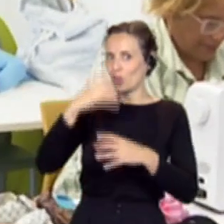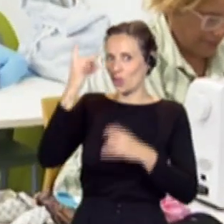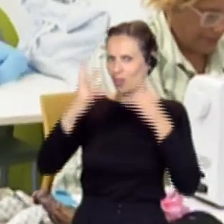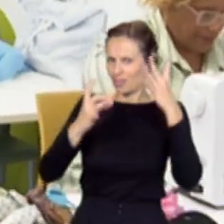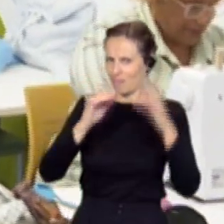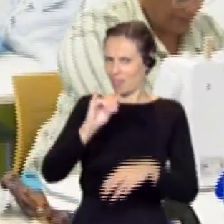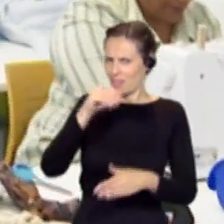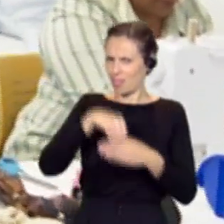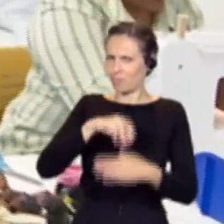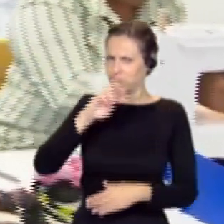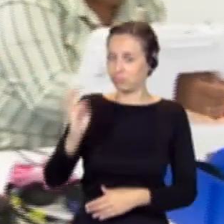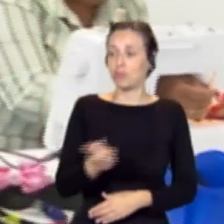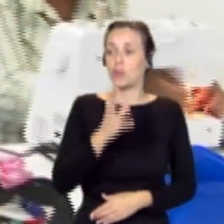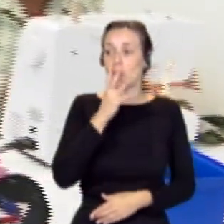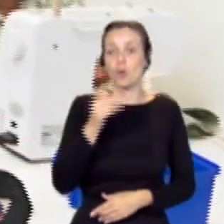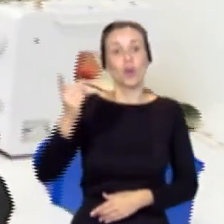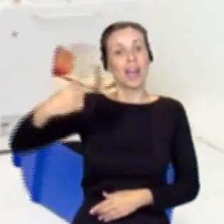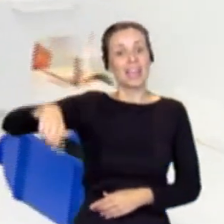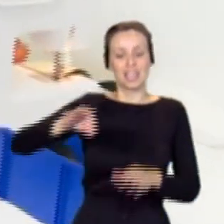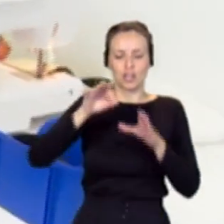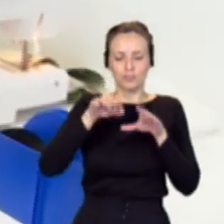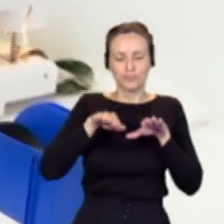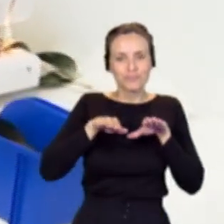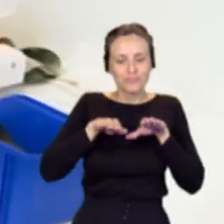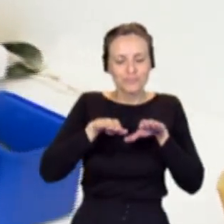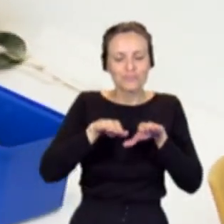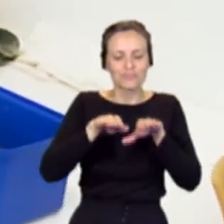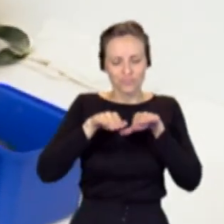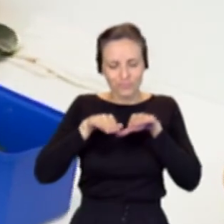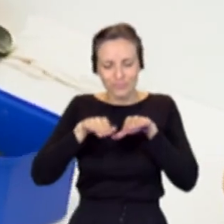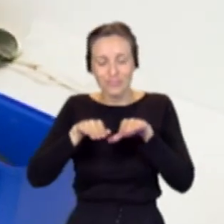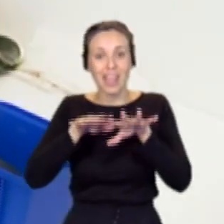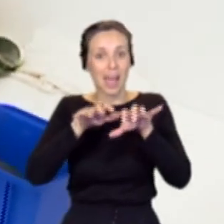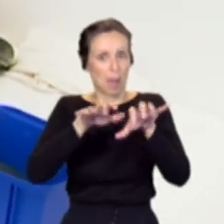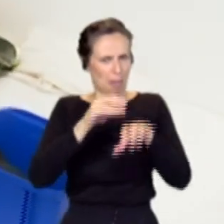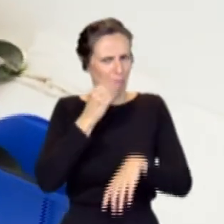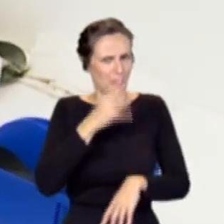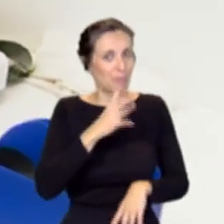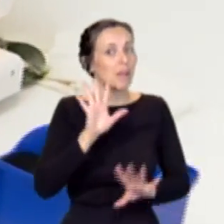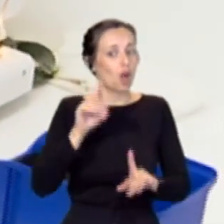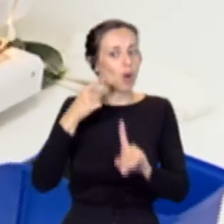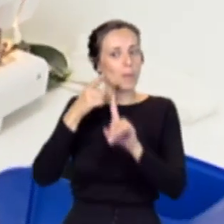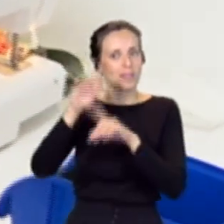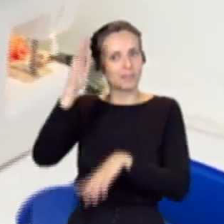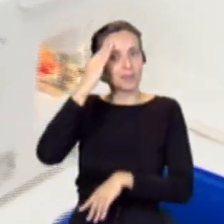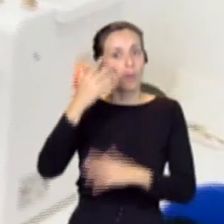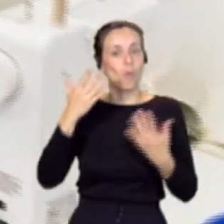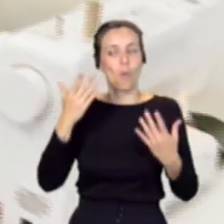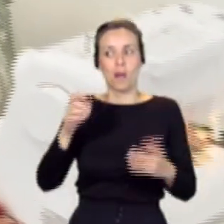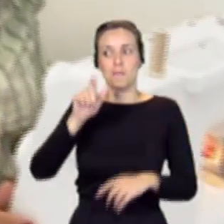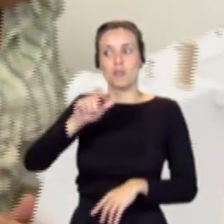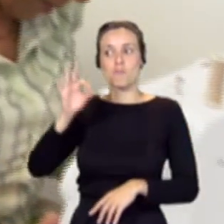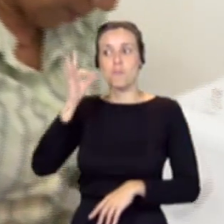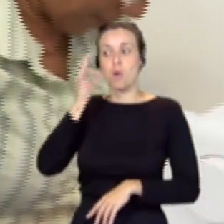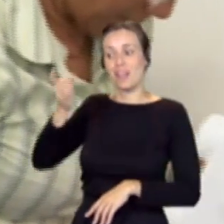eso. Y es que aquí, aparte de aprender a coser y además muy bien, lo cierto es que aquí hay un objetivo mucho mayor que ese, que es el de ayudar a estas